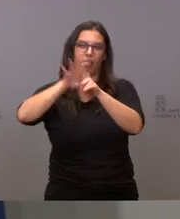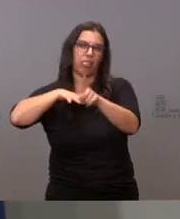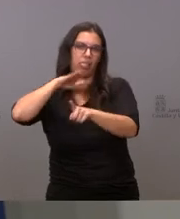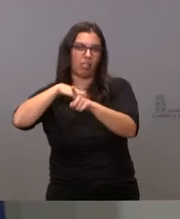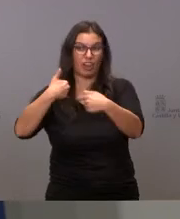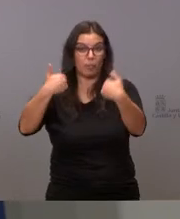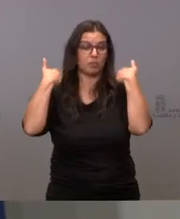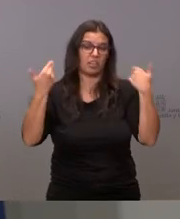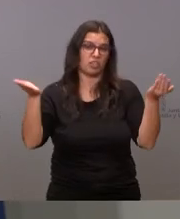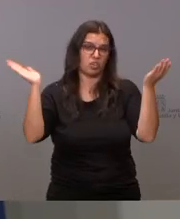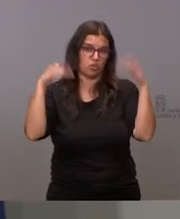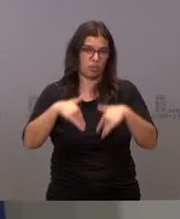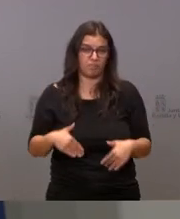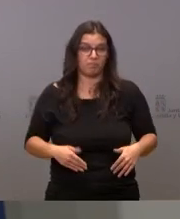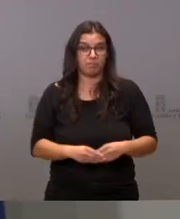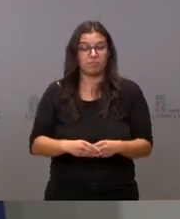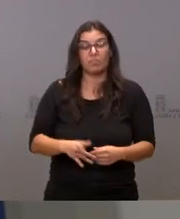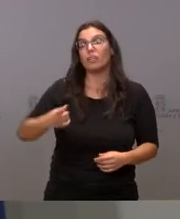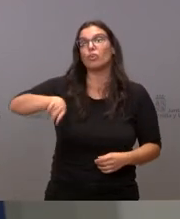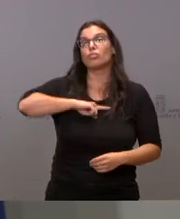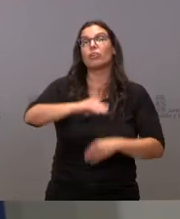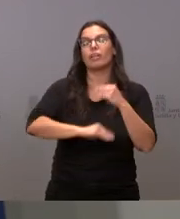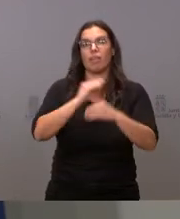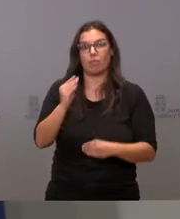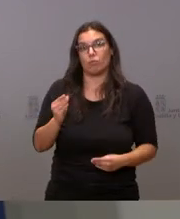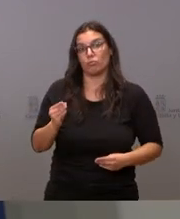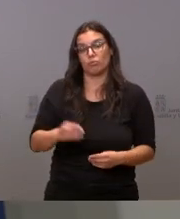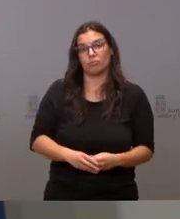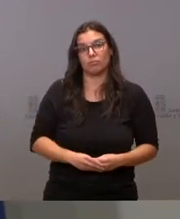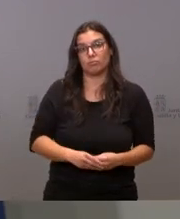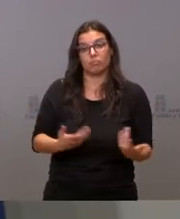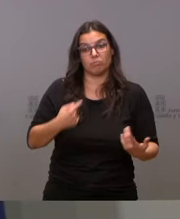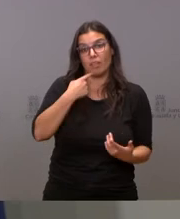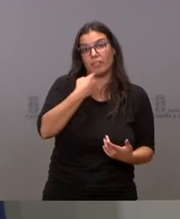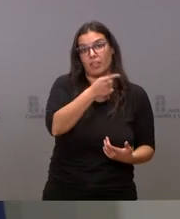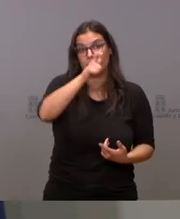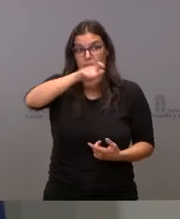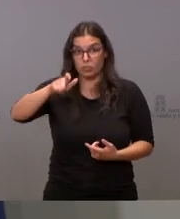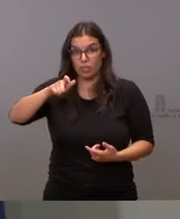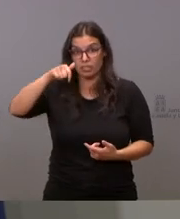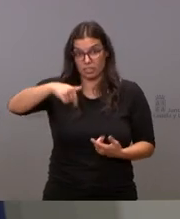este tipo de llamamientos sino que nosotros vamos a hacer es decirles a nuestra población